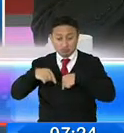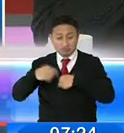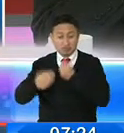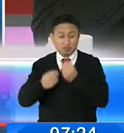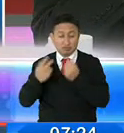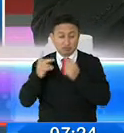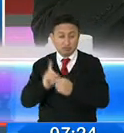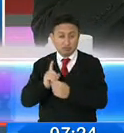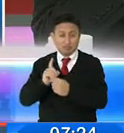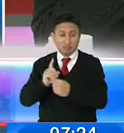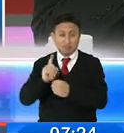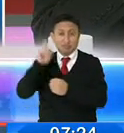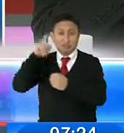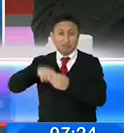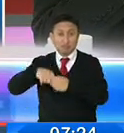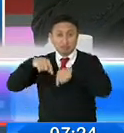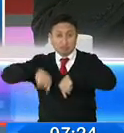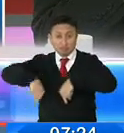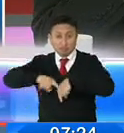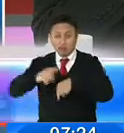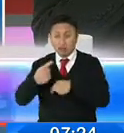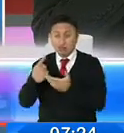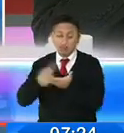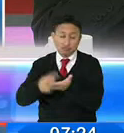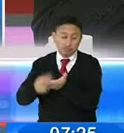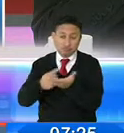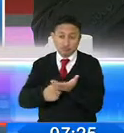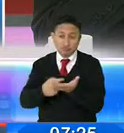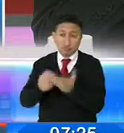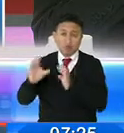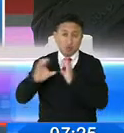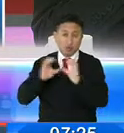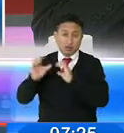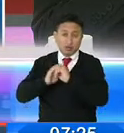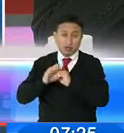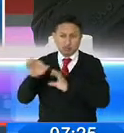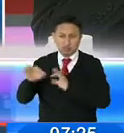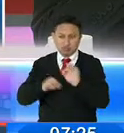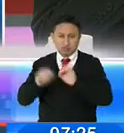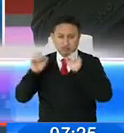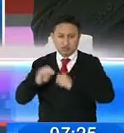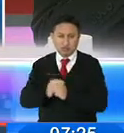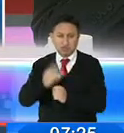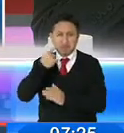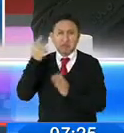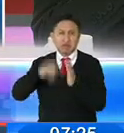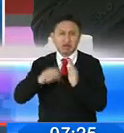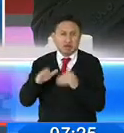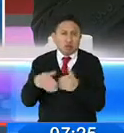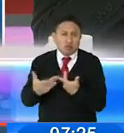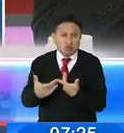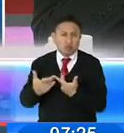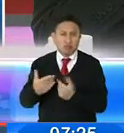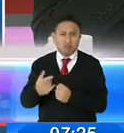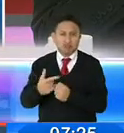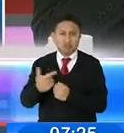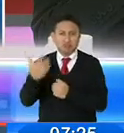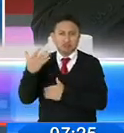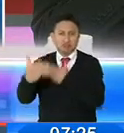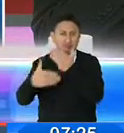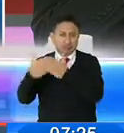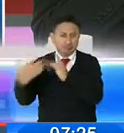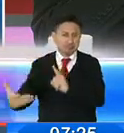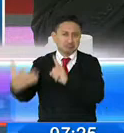participado en algunas mesas, se ha conversado, se ha explicado cuál es el alcance y frente a aquello pues efectivamente